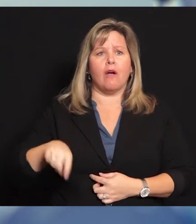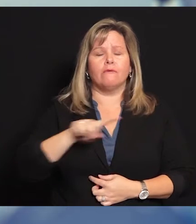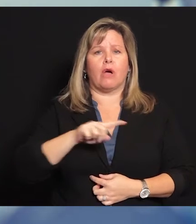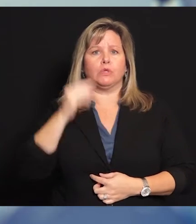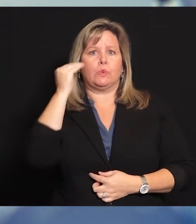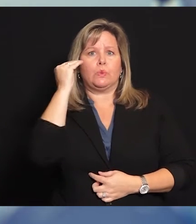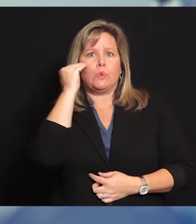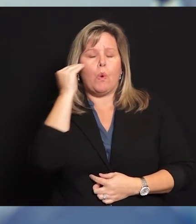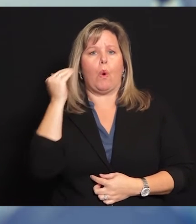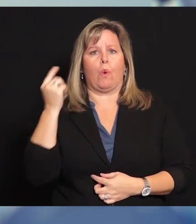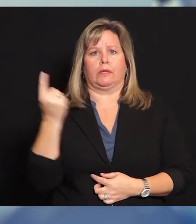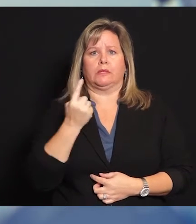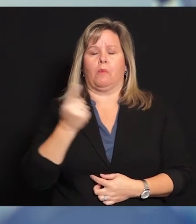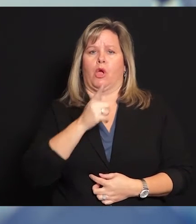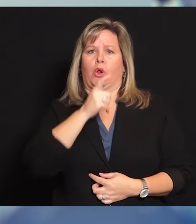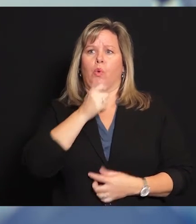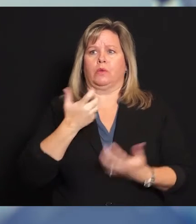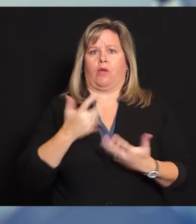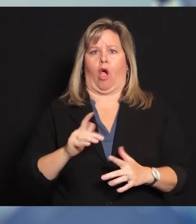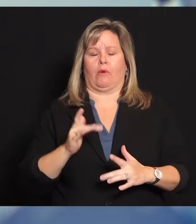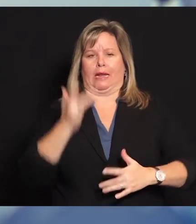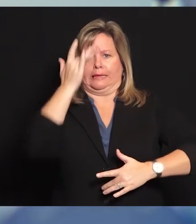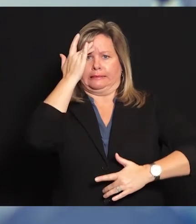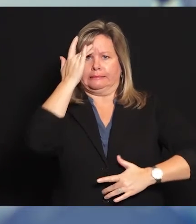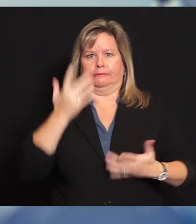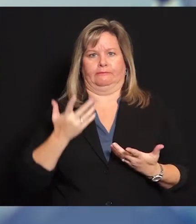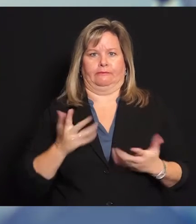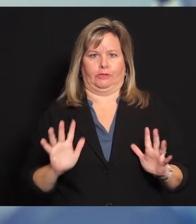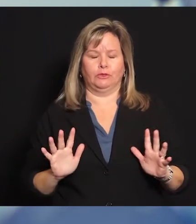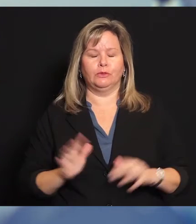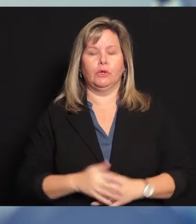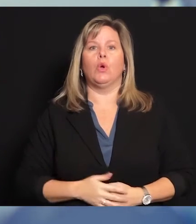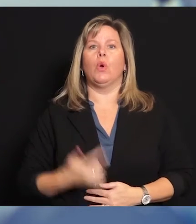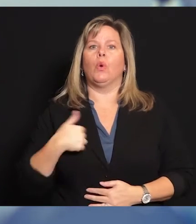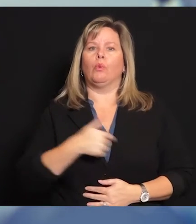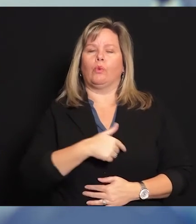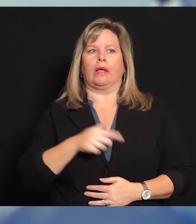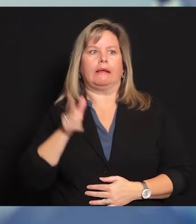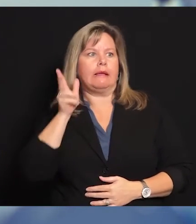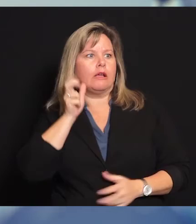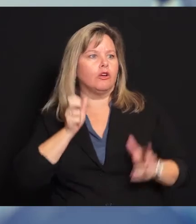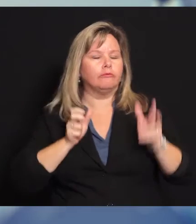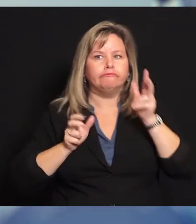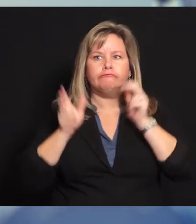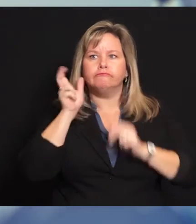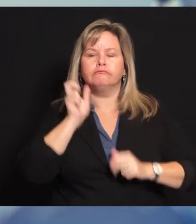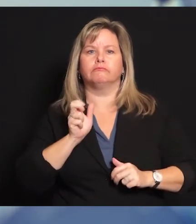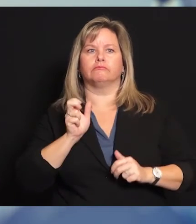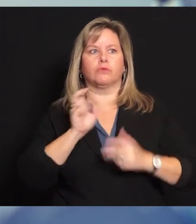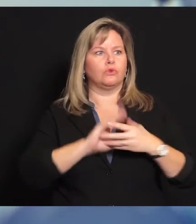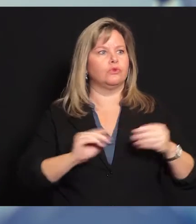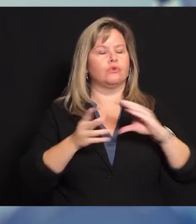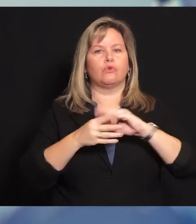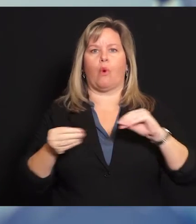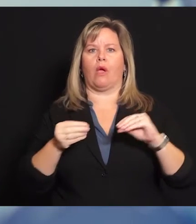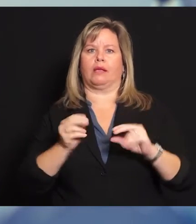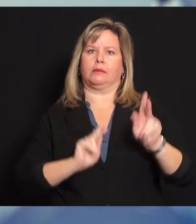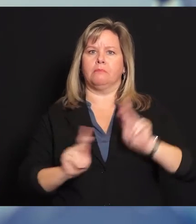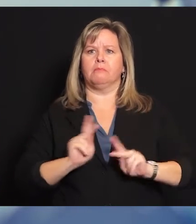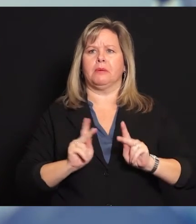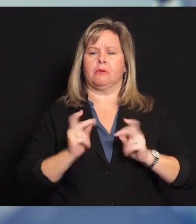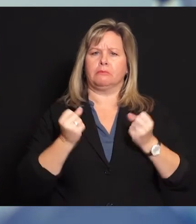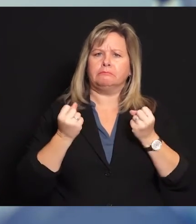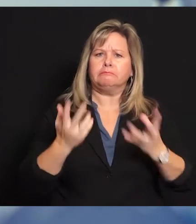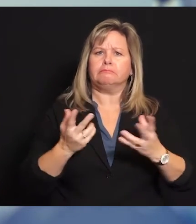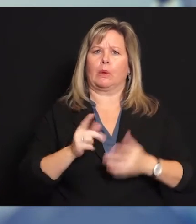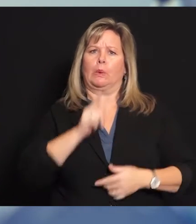estábamos aprendiendo de alguien que conocemos que ha tenido COVID-19. Todos los días estamos escuchando más y más de estas historias.